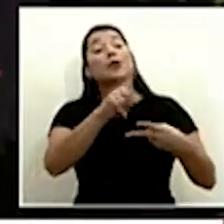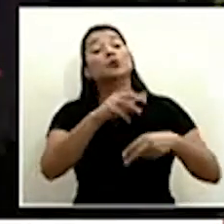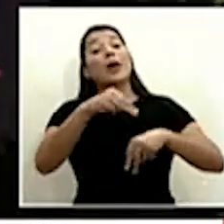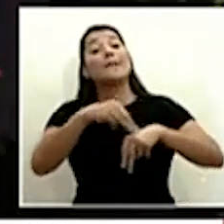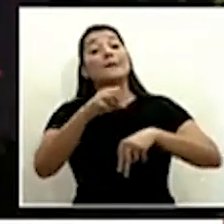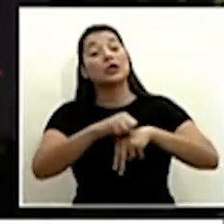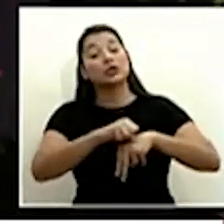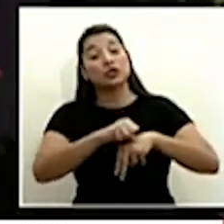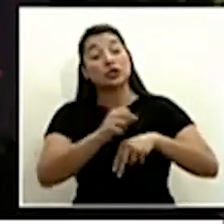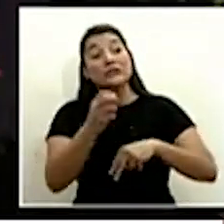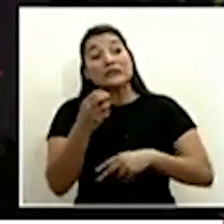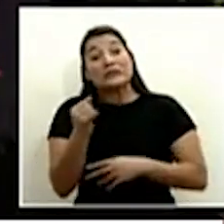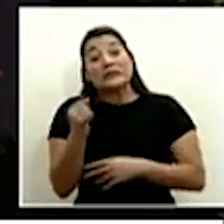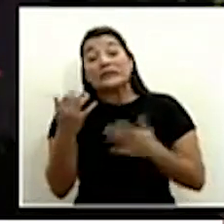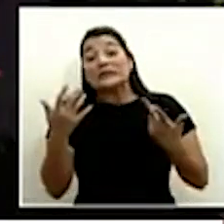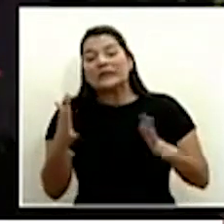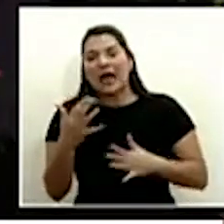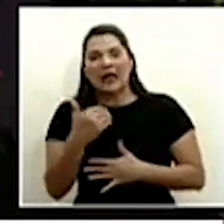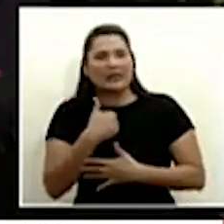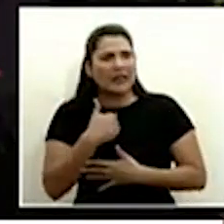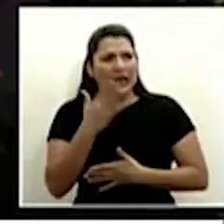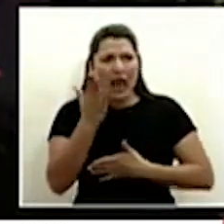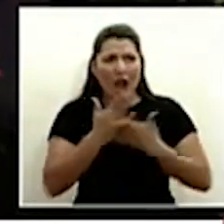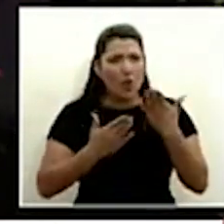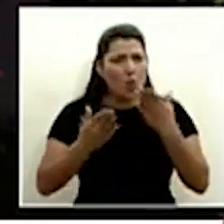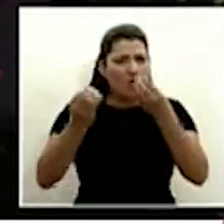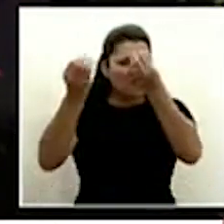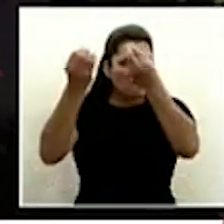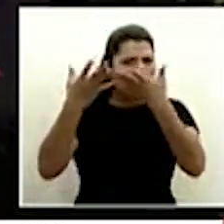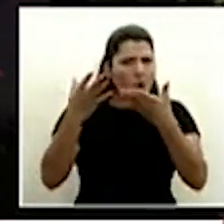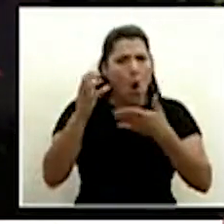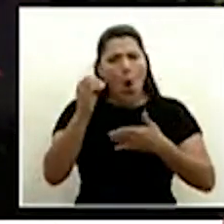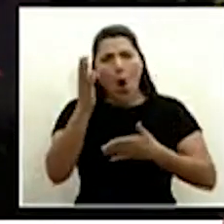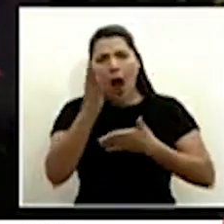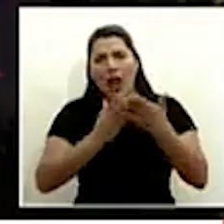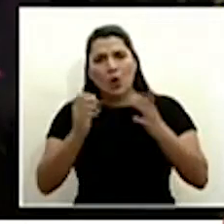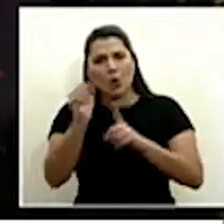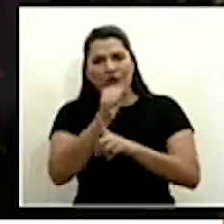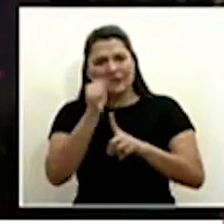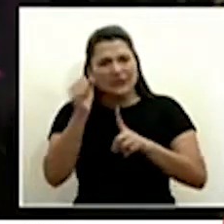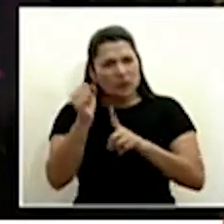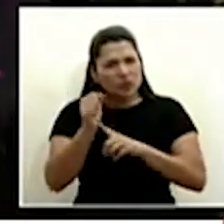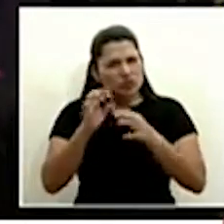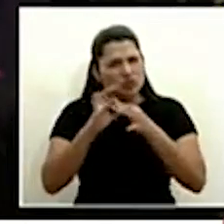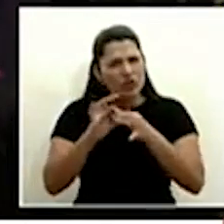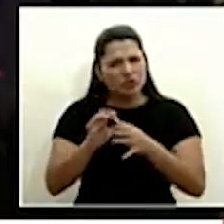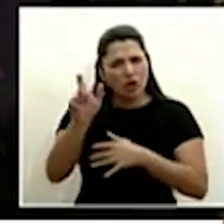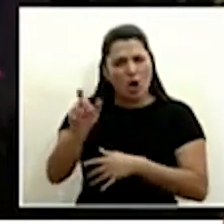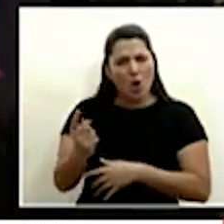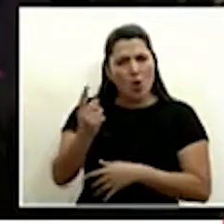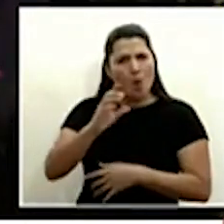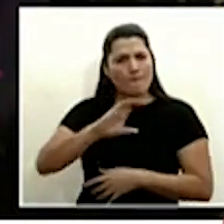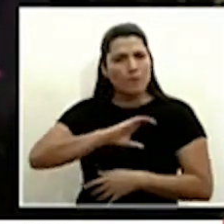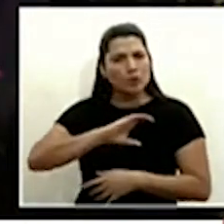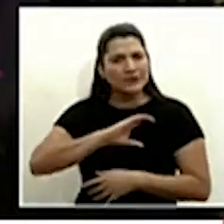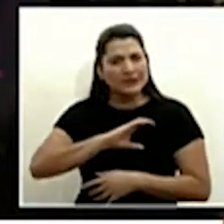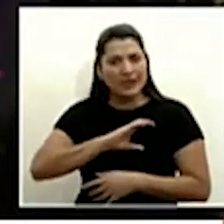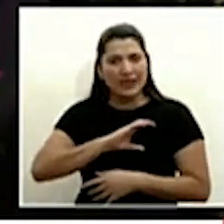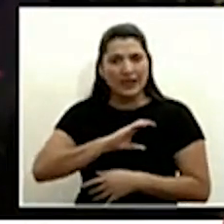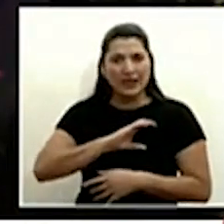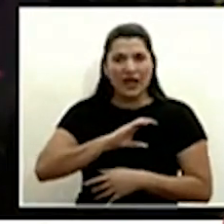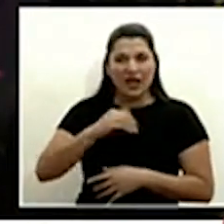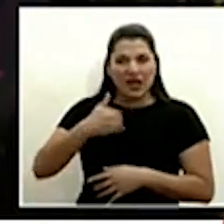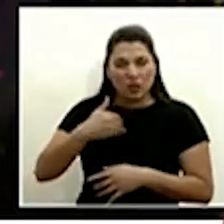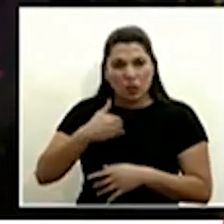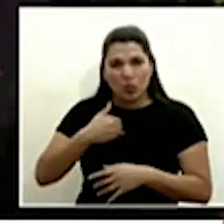si ya tienen algún reporte o han tenido alguna situación de un policía que haya tenido que someterse a la